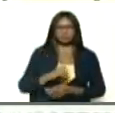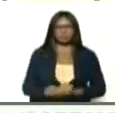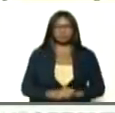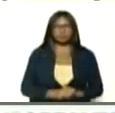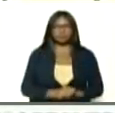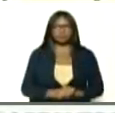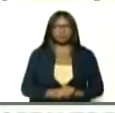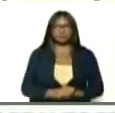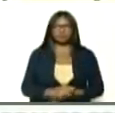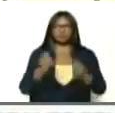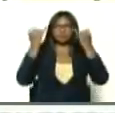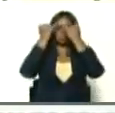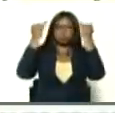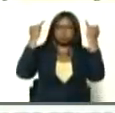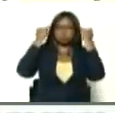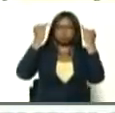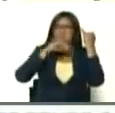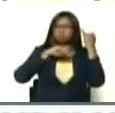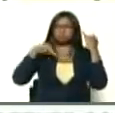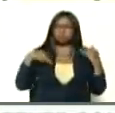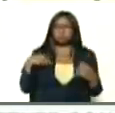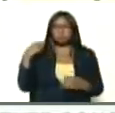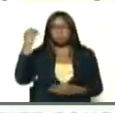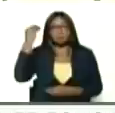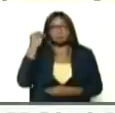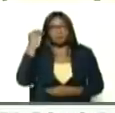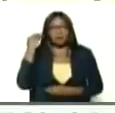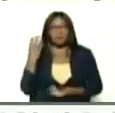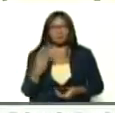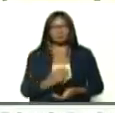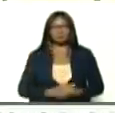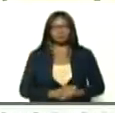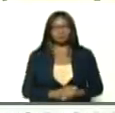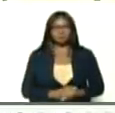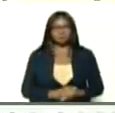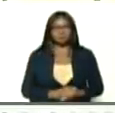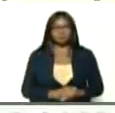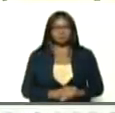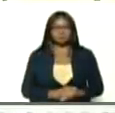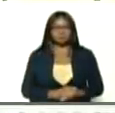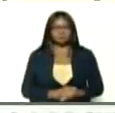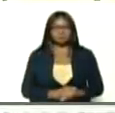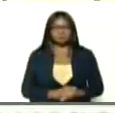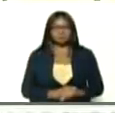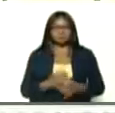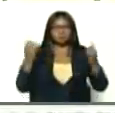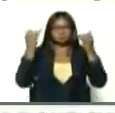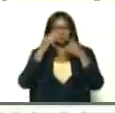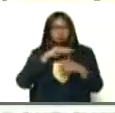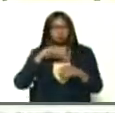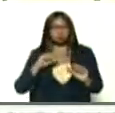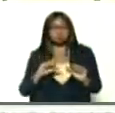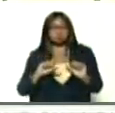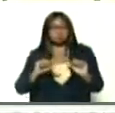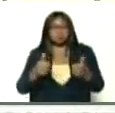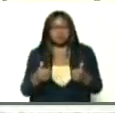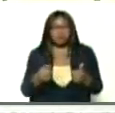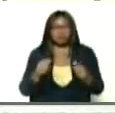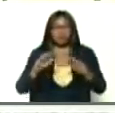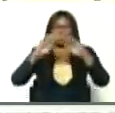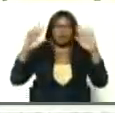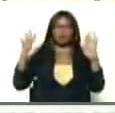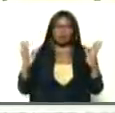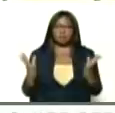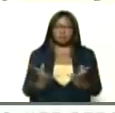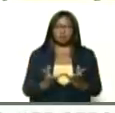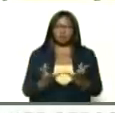inocentes éramos, pudiéramos decir? Estaba arrancando en el mundo la